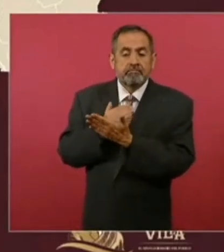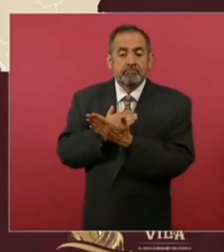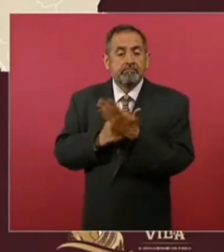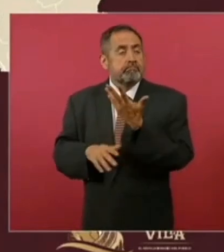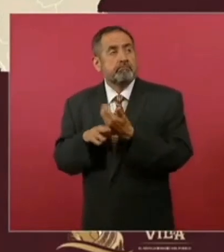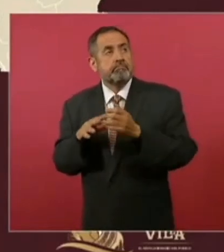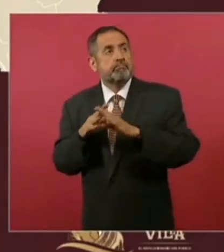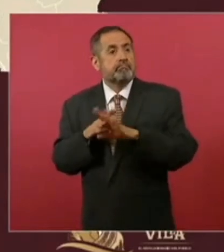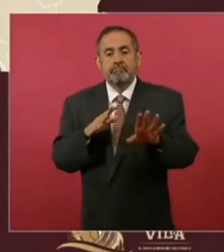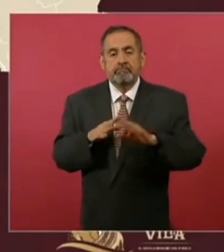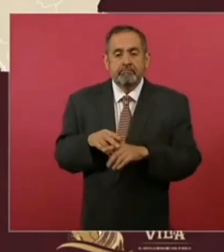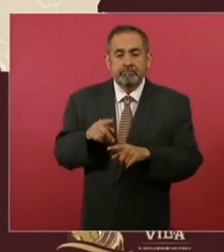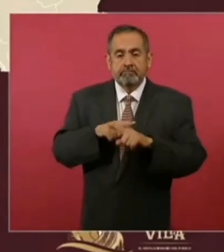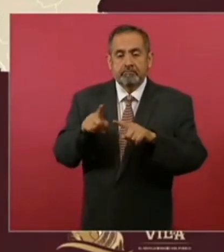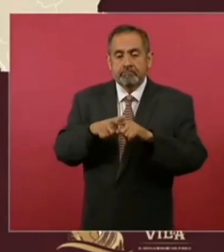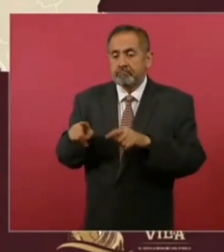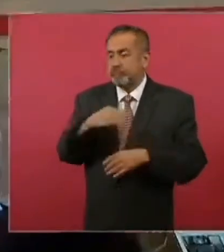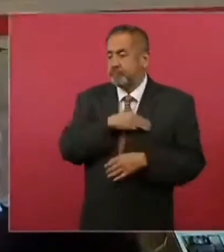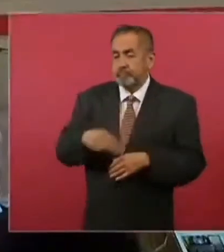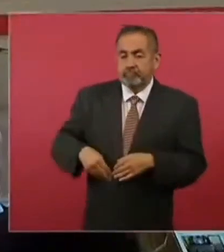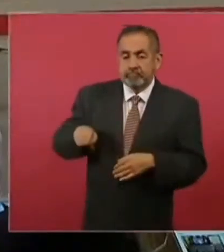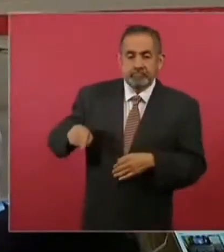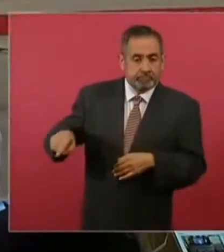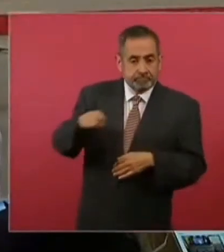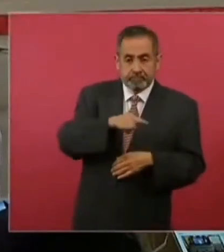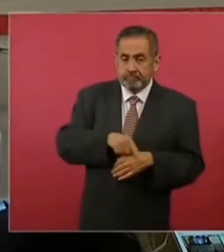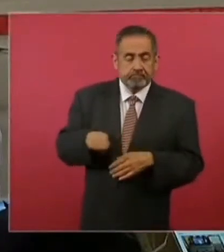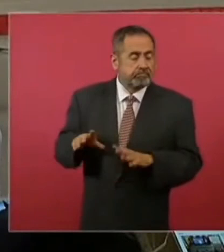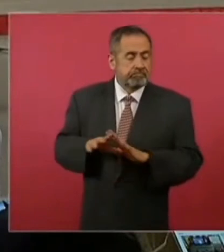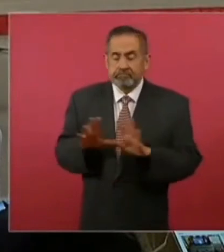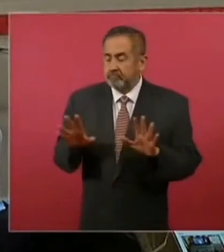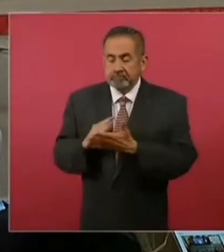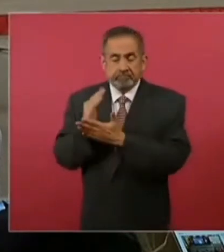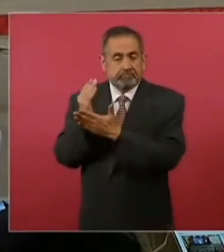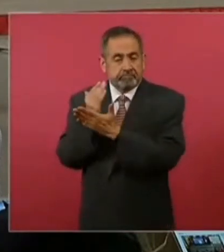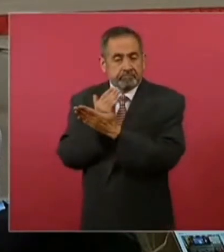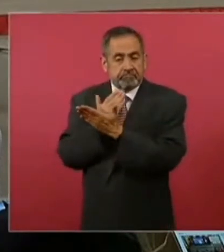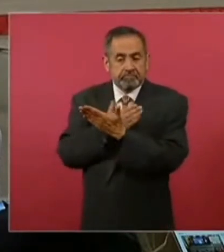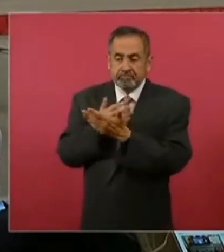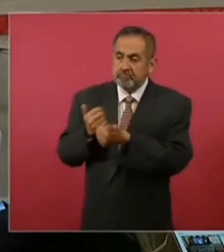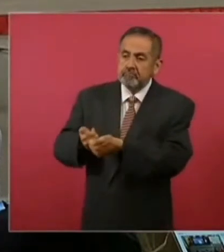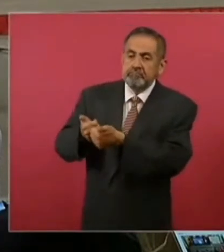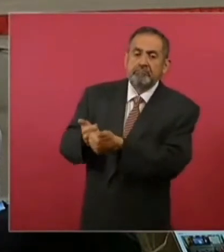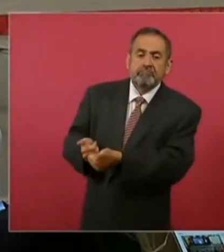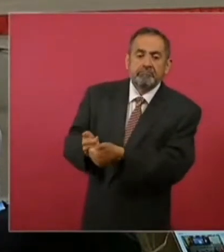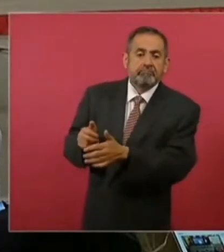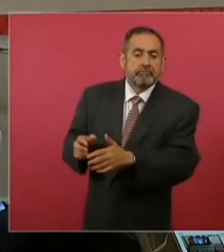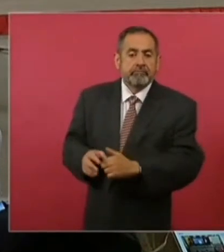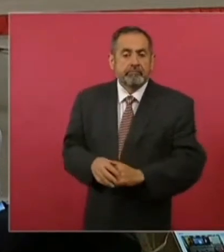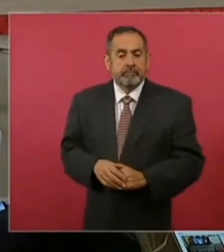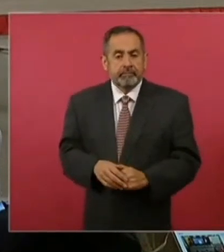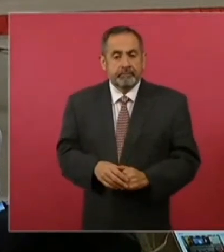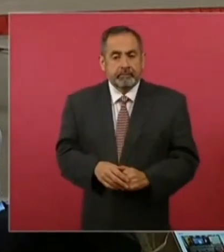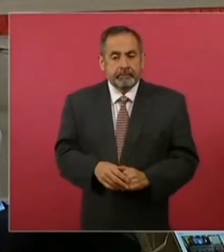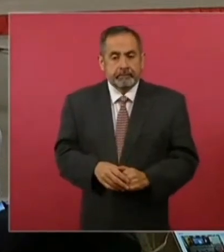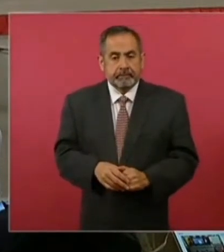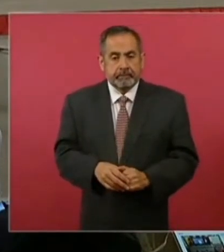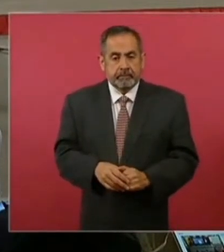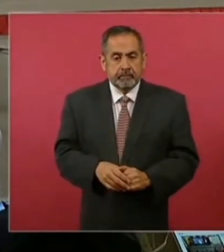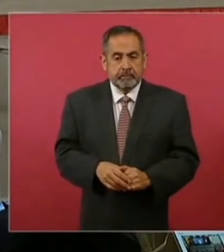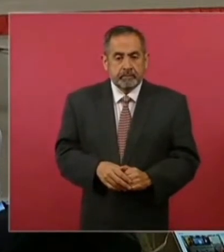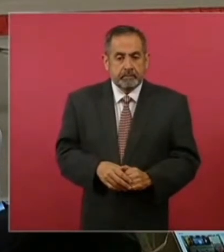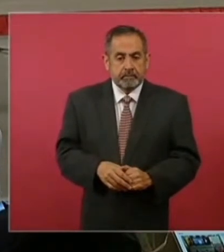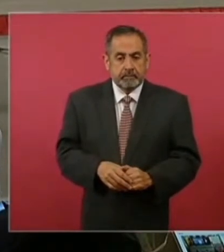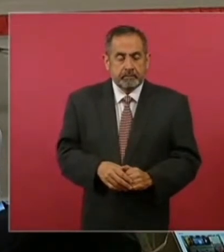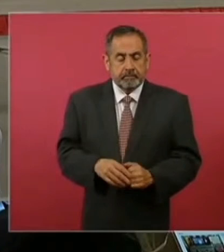de los municipios, de las comunidades en las que tenemos más fuerza y más presencia. Y bueno, nada